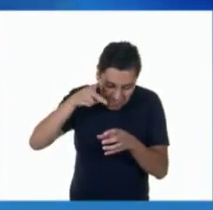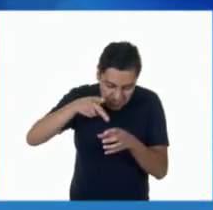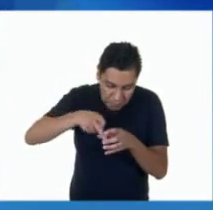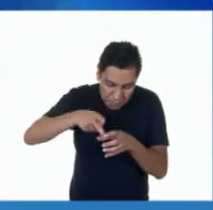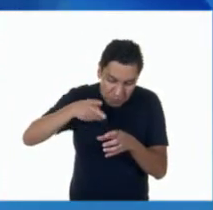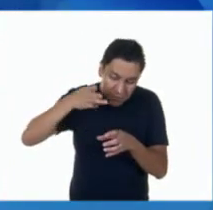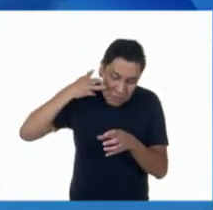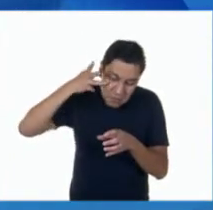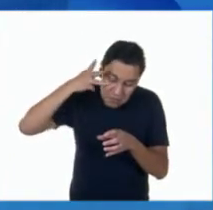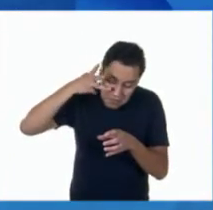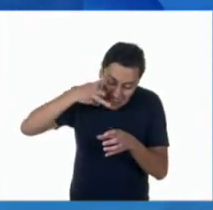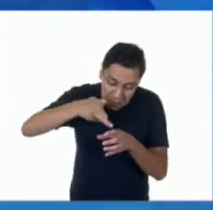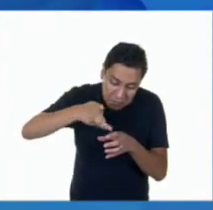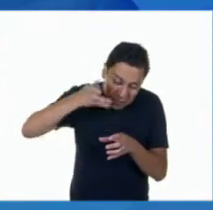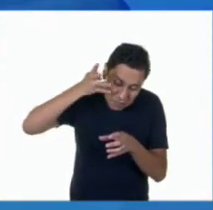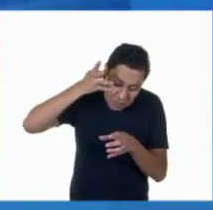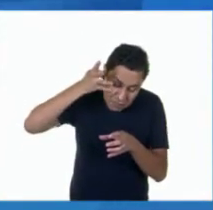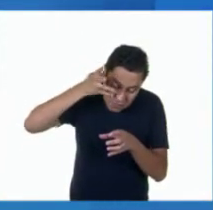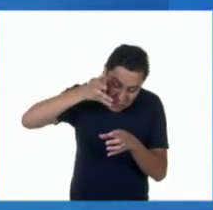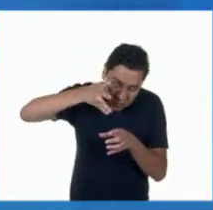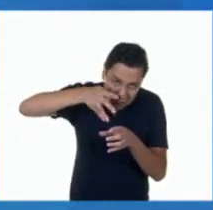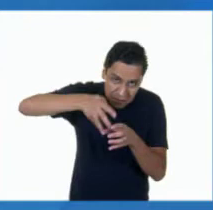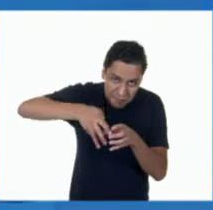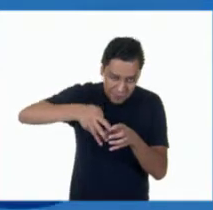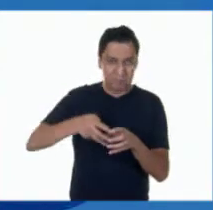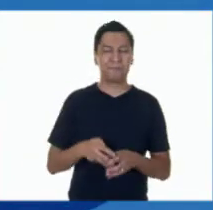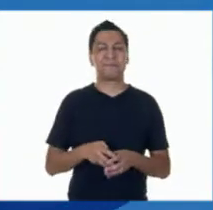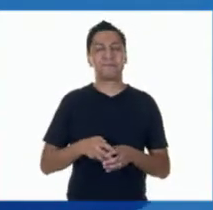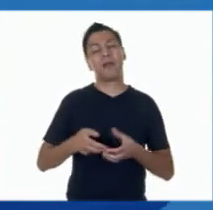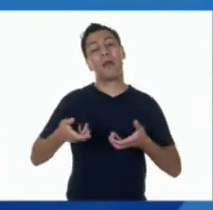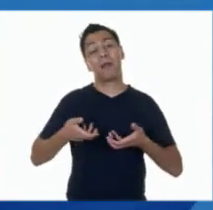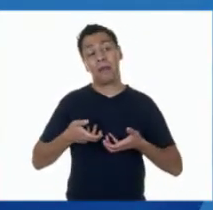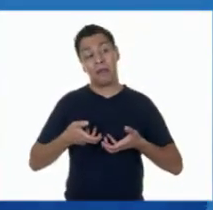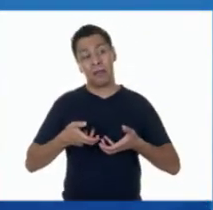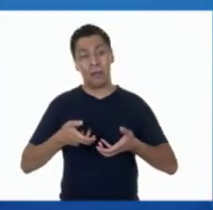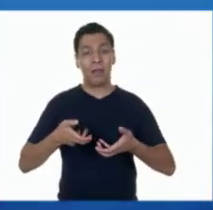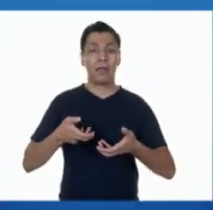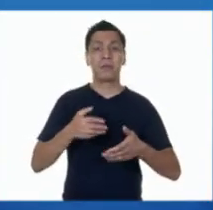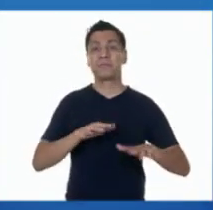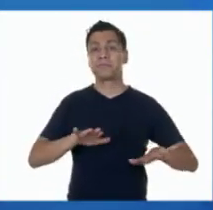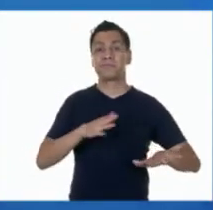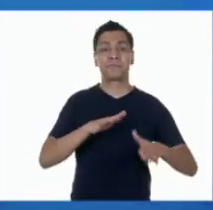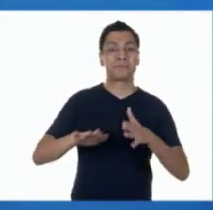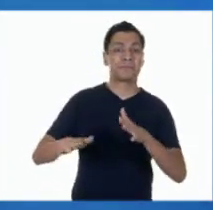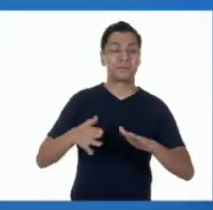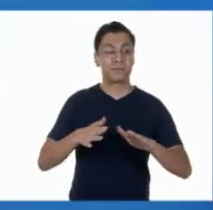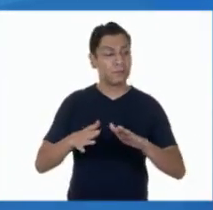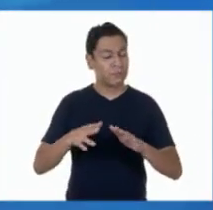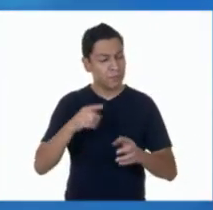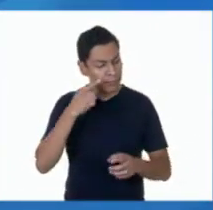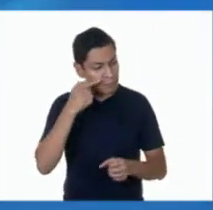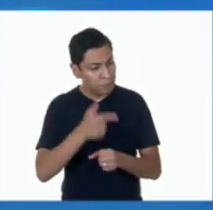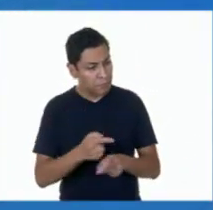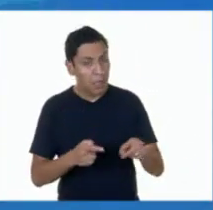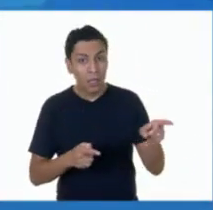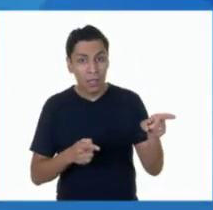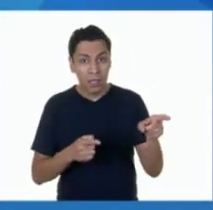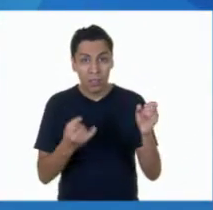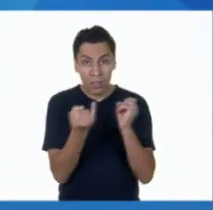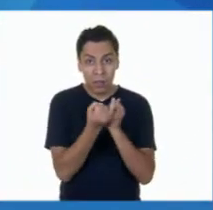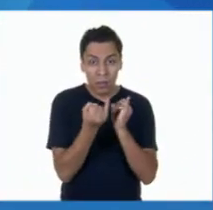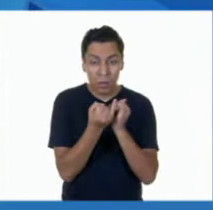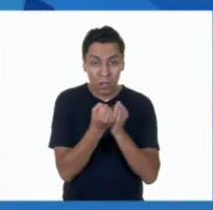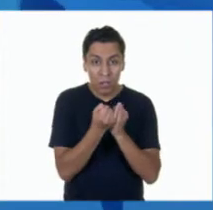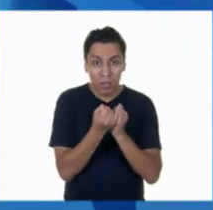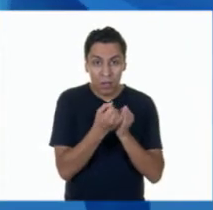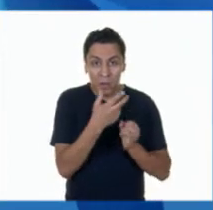vasito. Pero también iba por la calle y si detectaba que alguien lloraba, con un pañuelo,